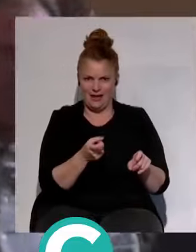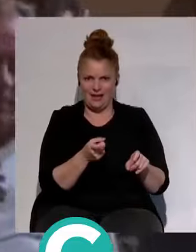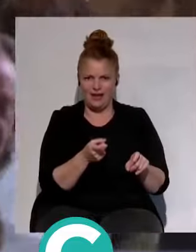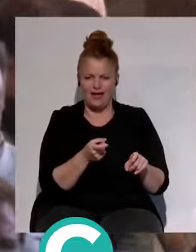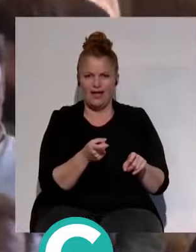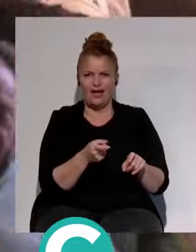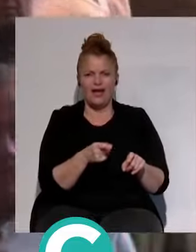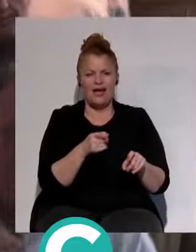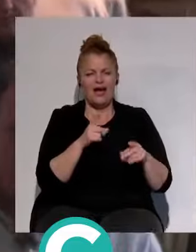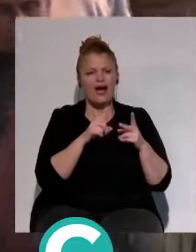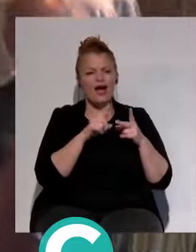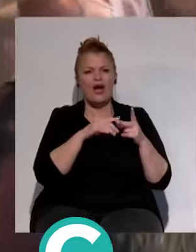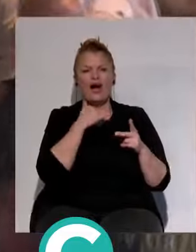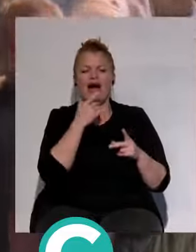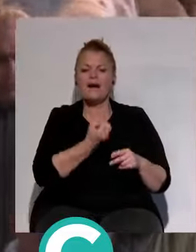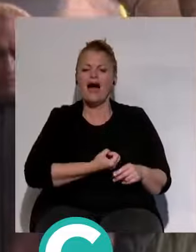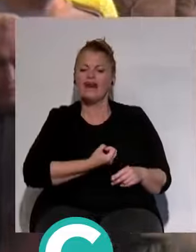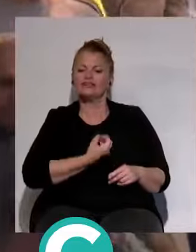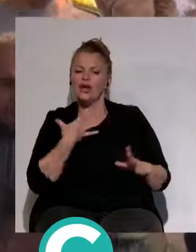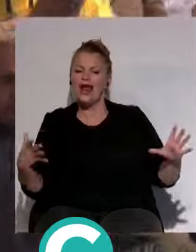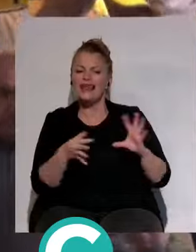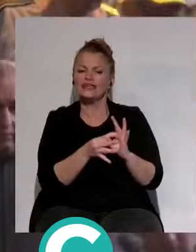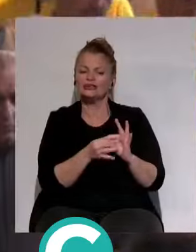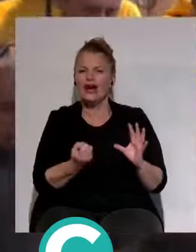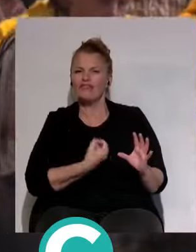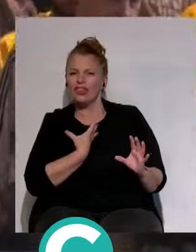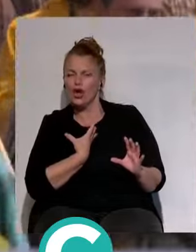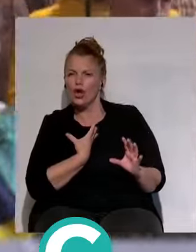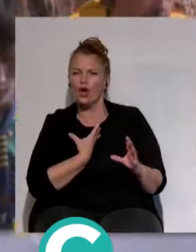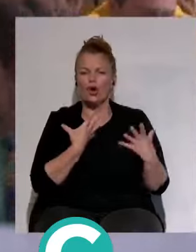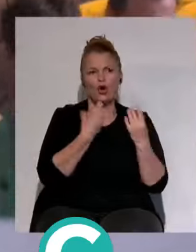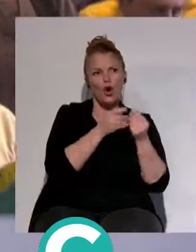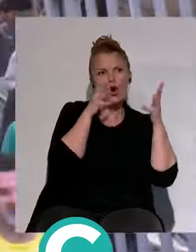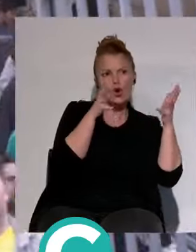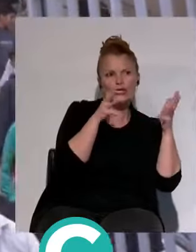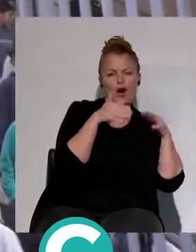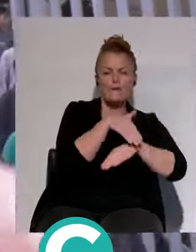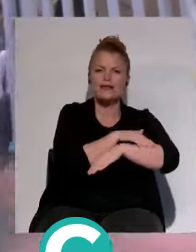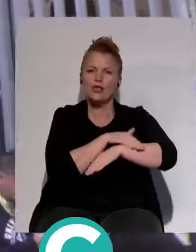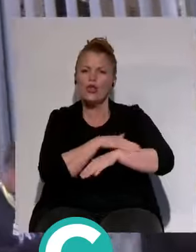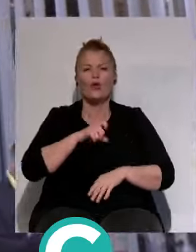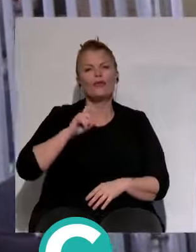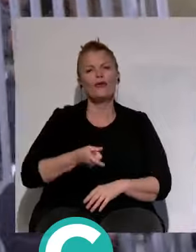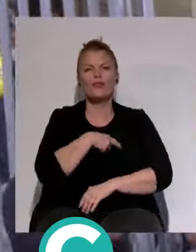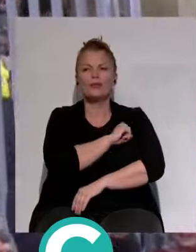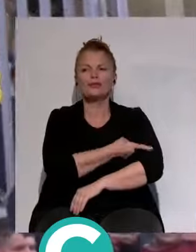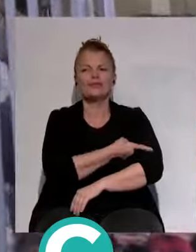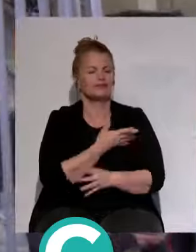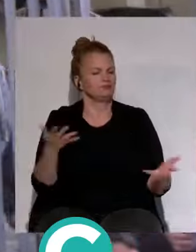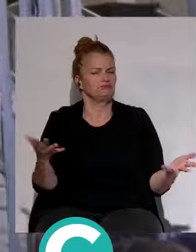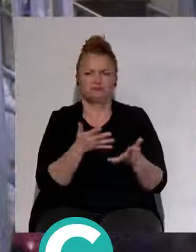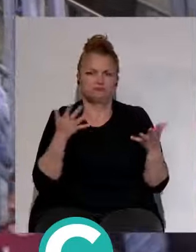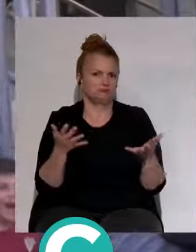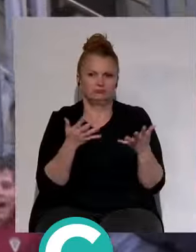El nexo afición, consejo de administración, dirección deportiva, llamamelo,